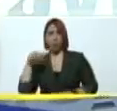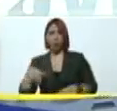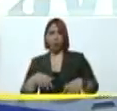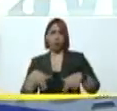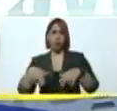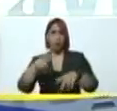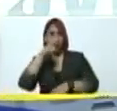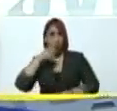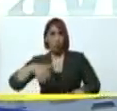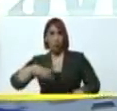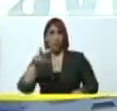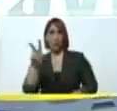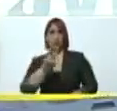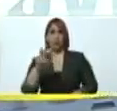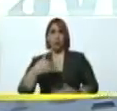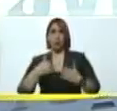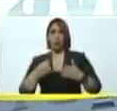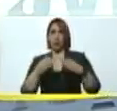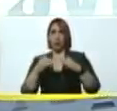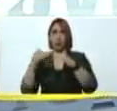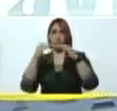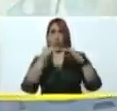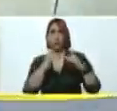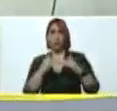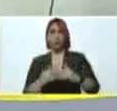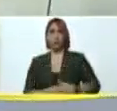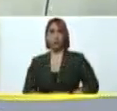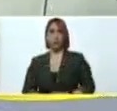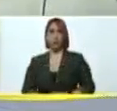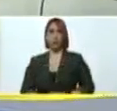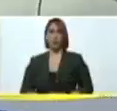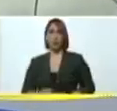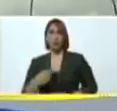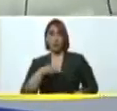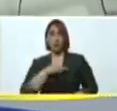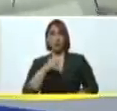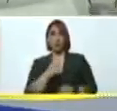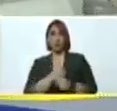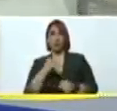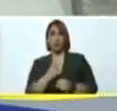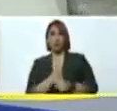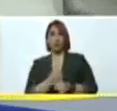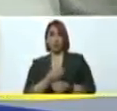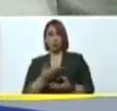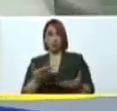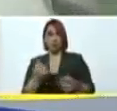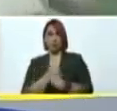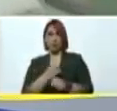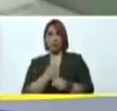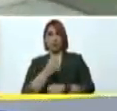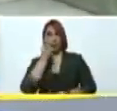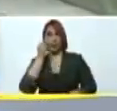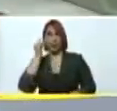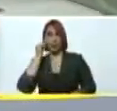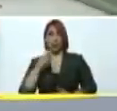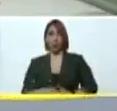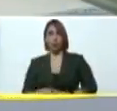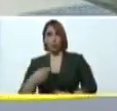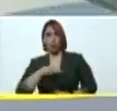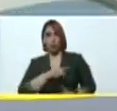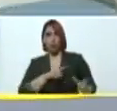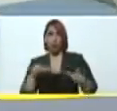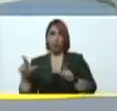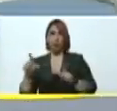pueblo de Venezuela para la salud de todas y de todos para eso es que trabajamos para eso es que trabajamos estamos listos